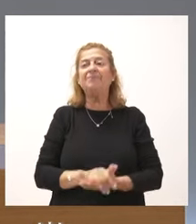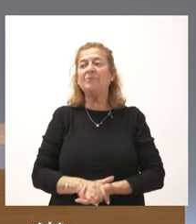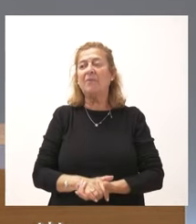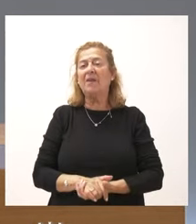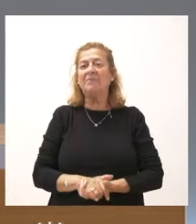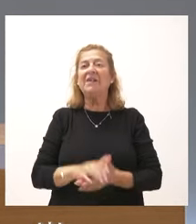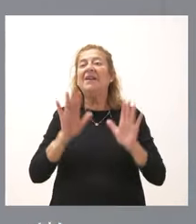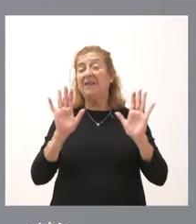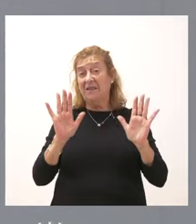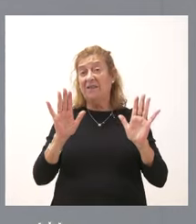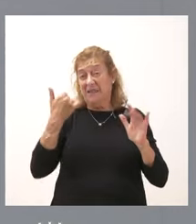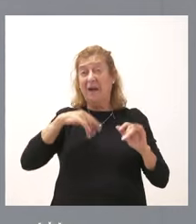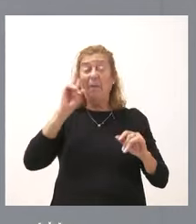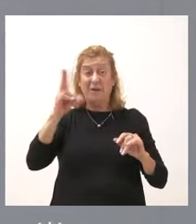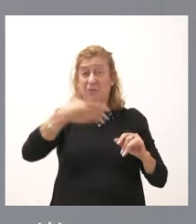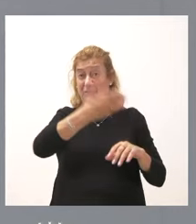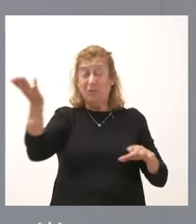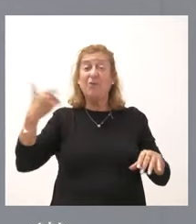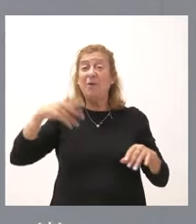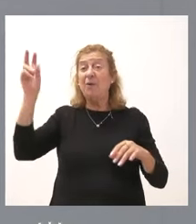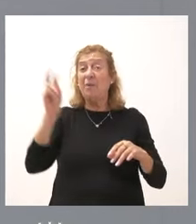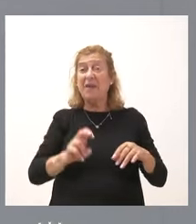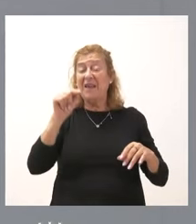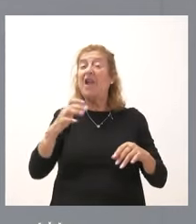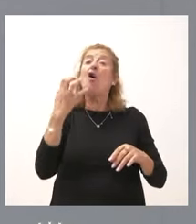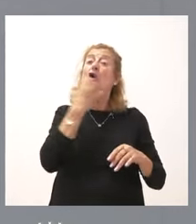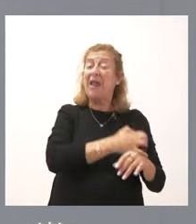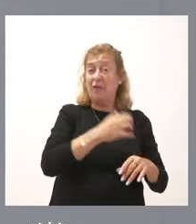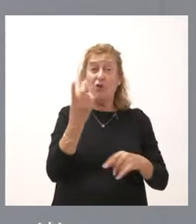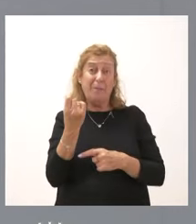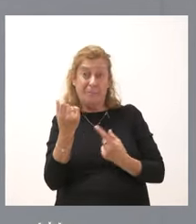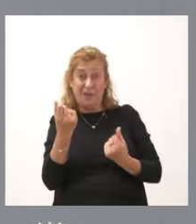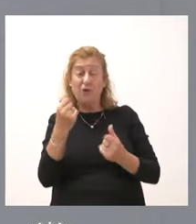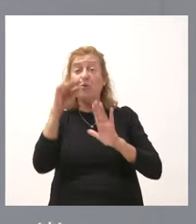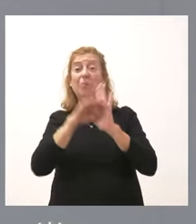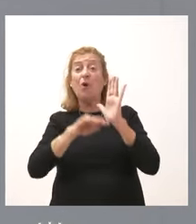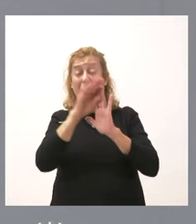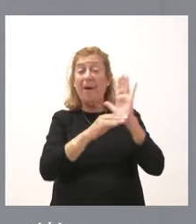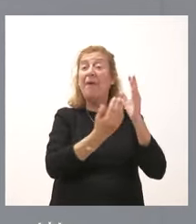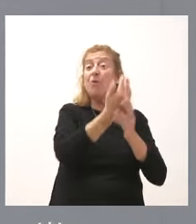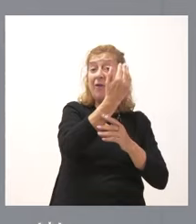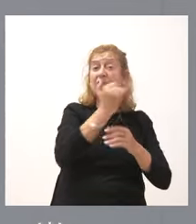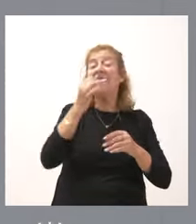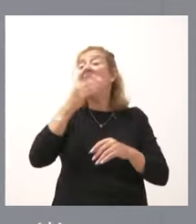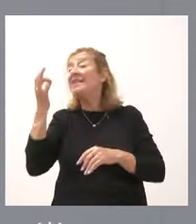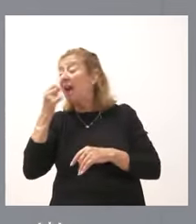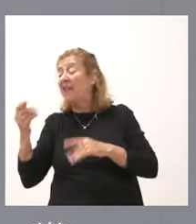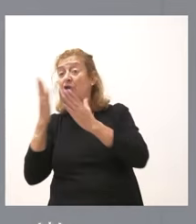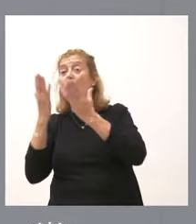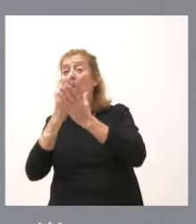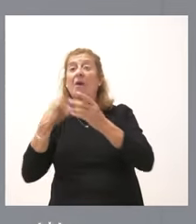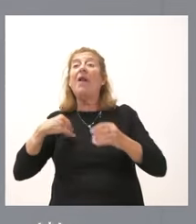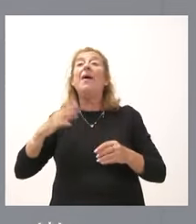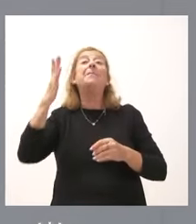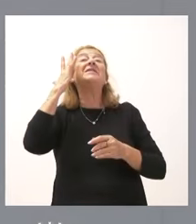De hecho, ya ven ustedes que cuando hemos traído a veces la congelación de los precios del programa Madrugadores y Tardes en el cole, tampoco traíamos el mismo día